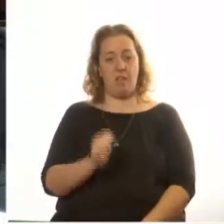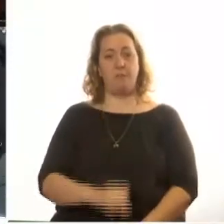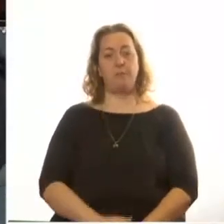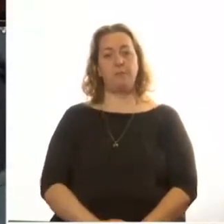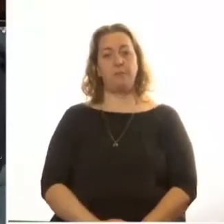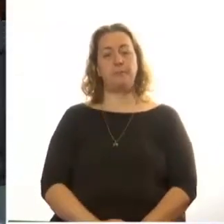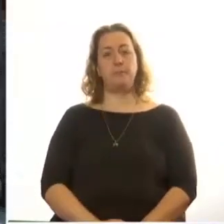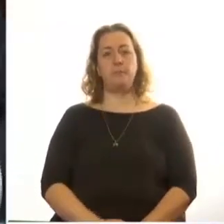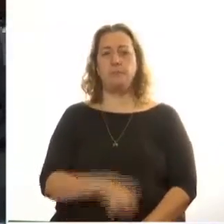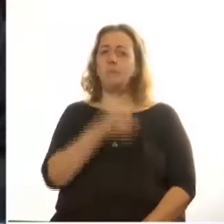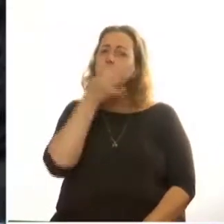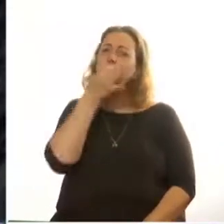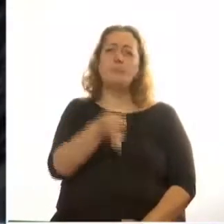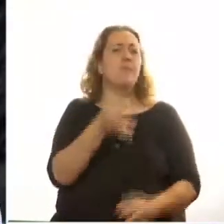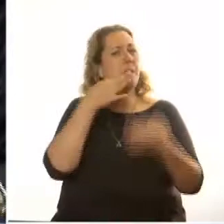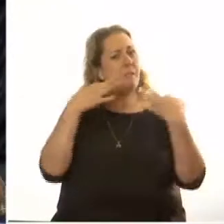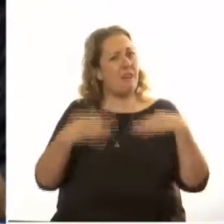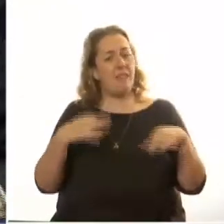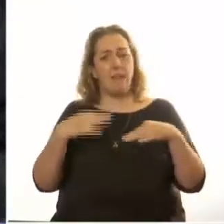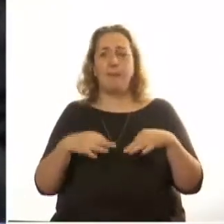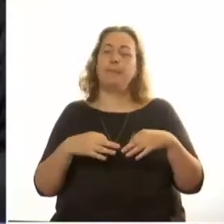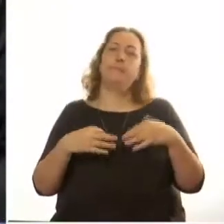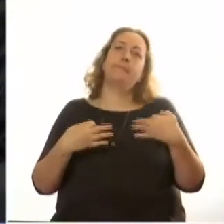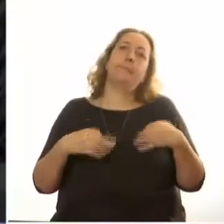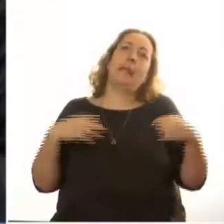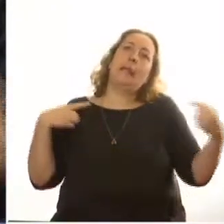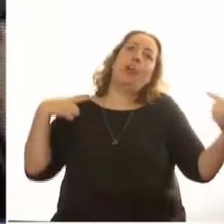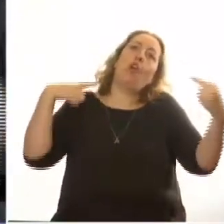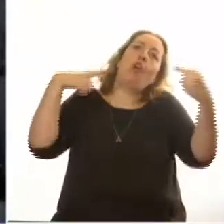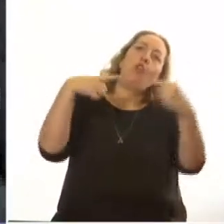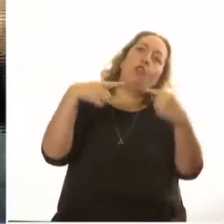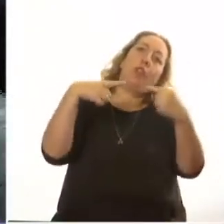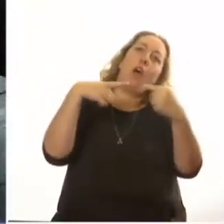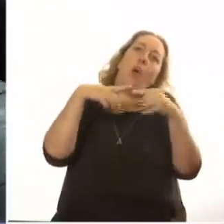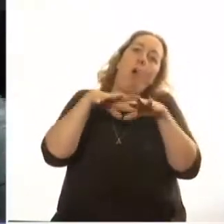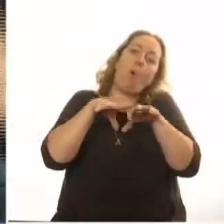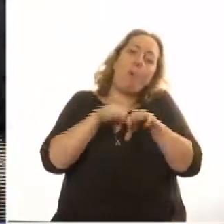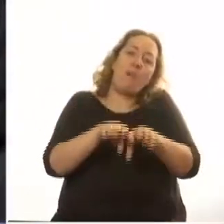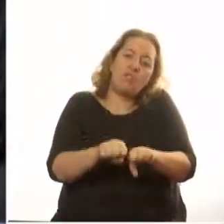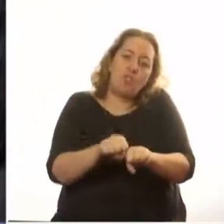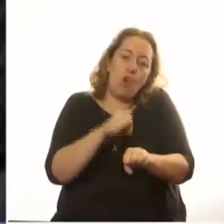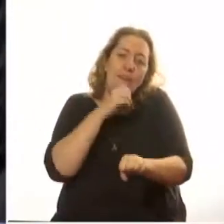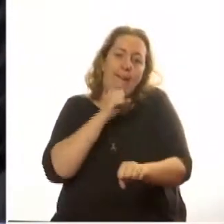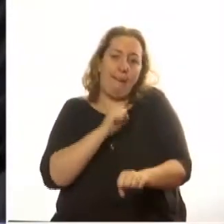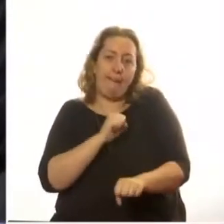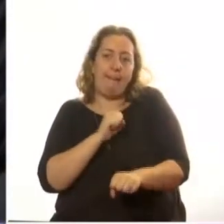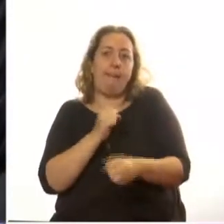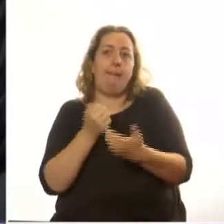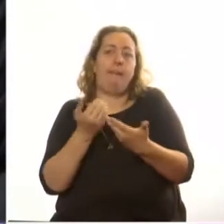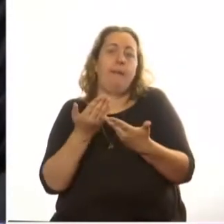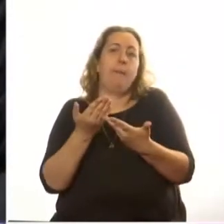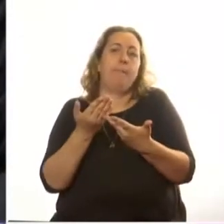Dicen que en realidad están contra la ocupación israelí porque entienden que Israel ocupa